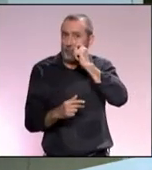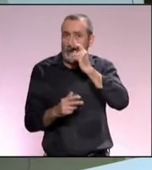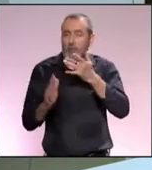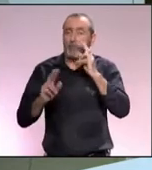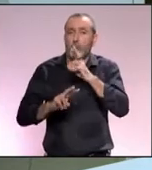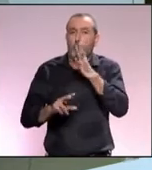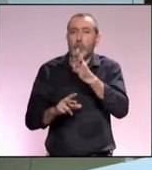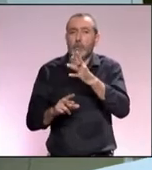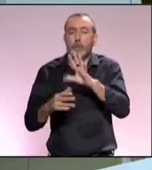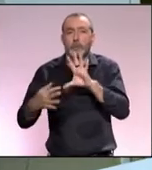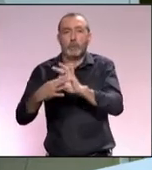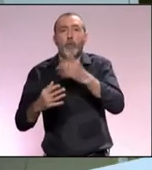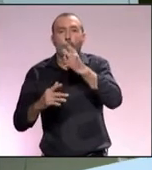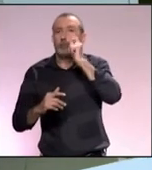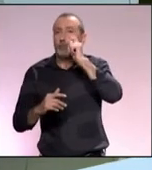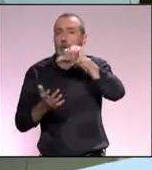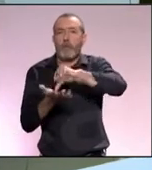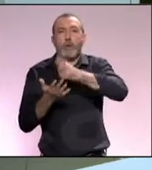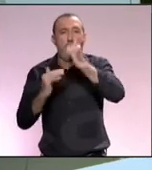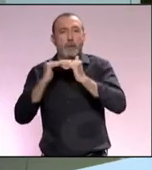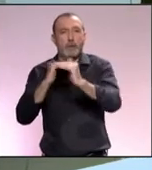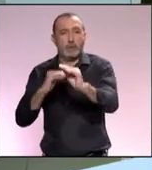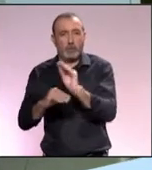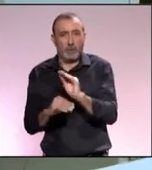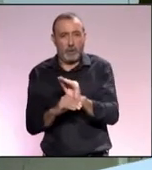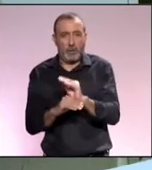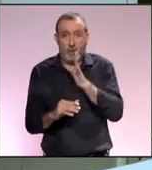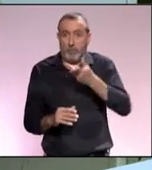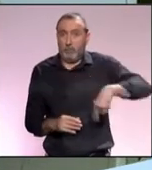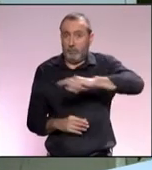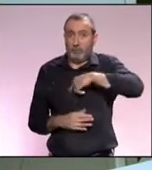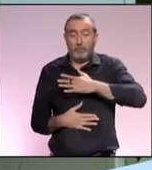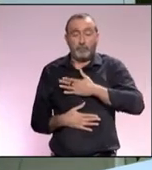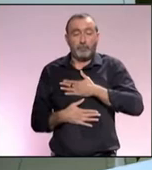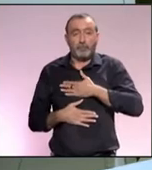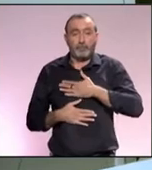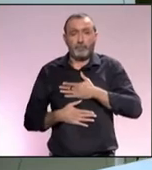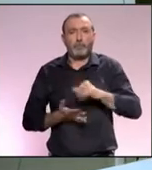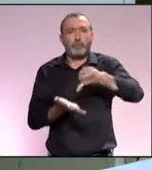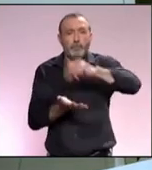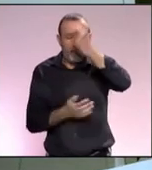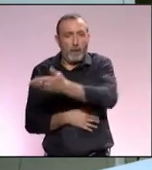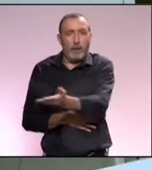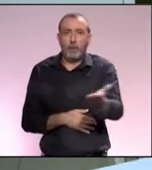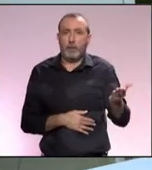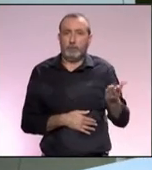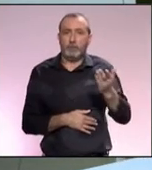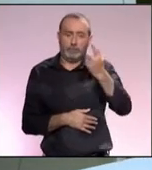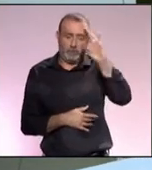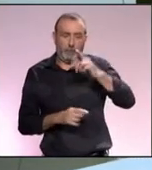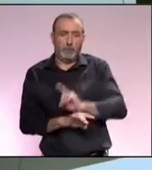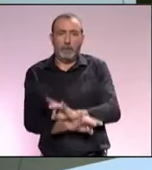una ciudad cada vez más sostenible. Es decir, eso es algo que nuestros ciudadanos están más que